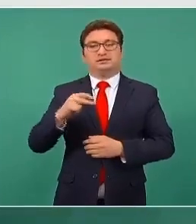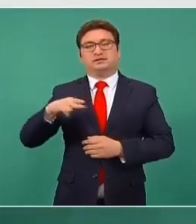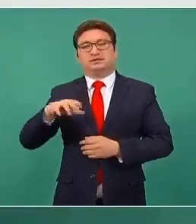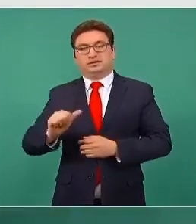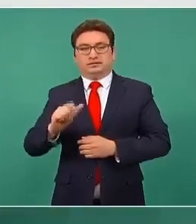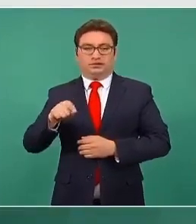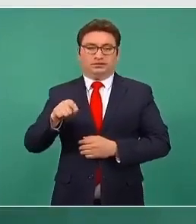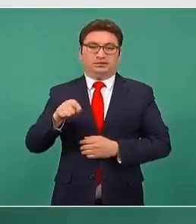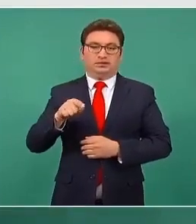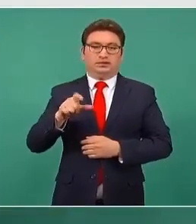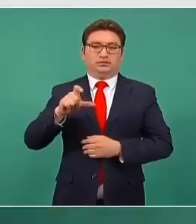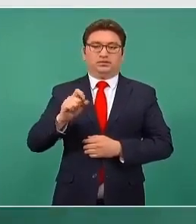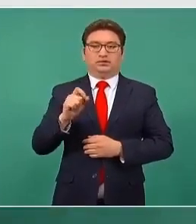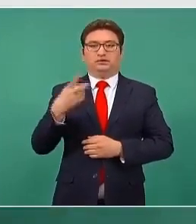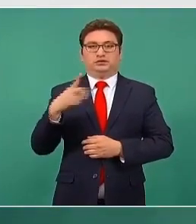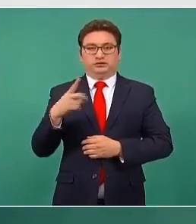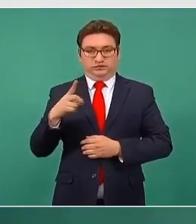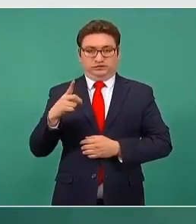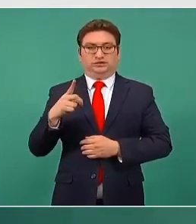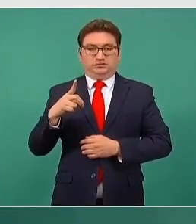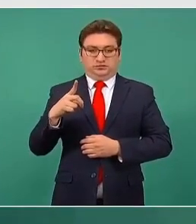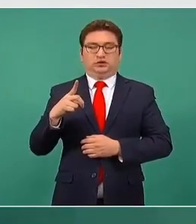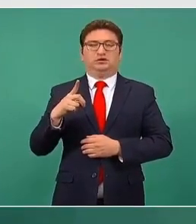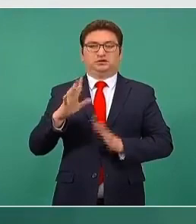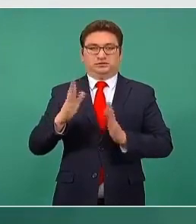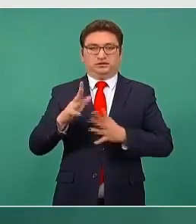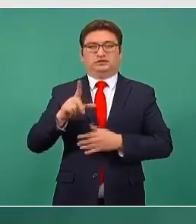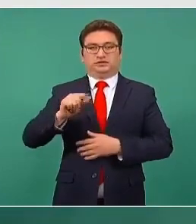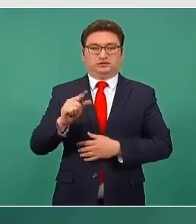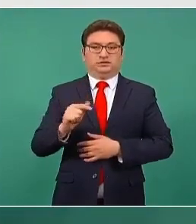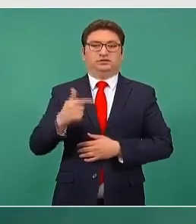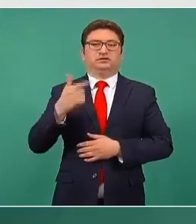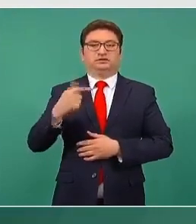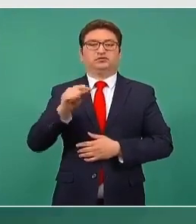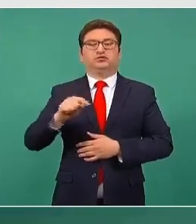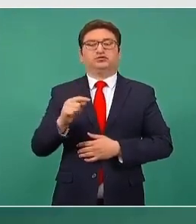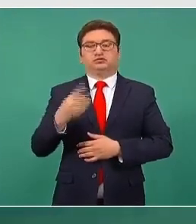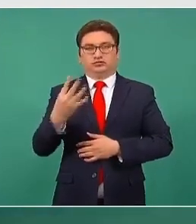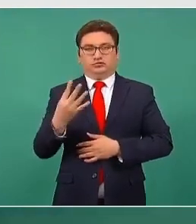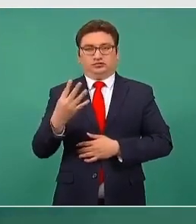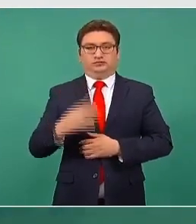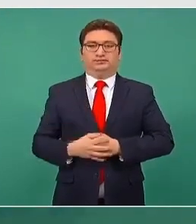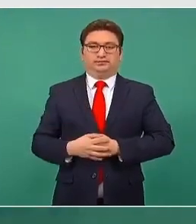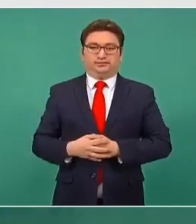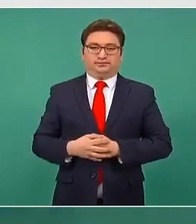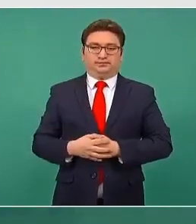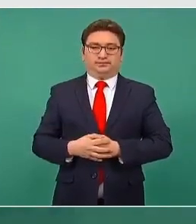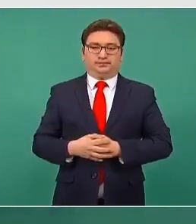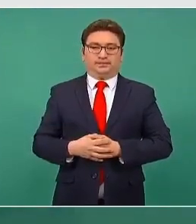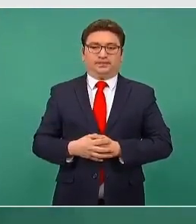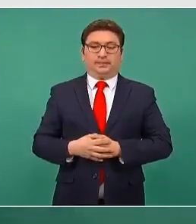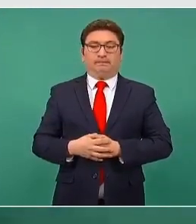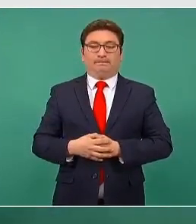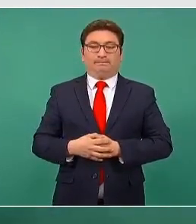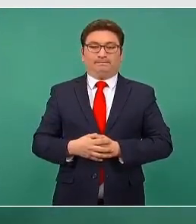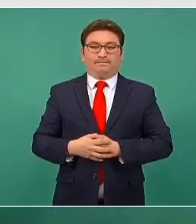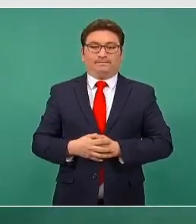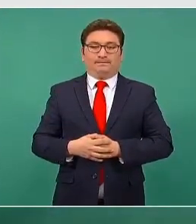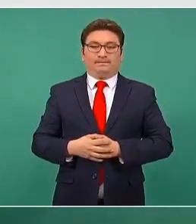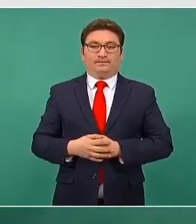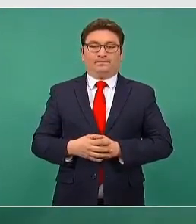AstraZeneca, 20 de diciembre, alcanzamos ya 77.4. Y estamos por